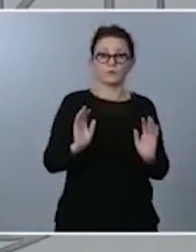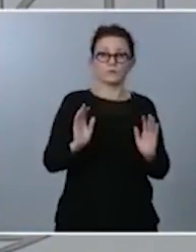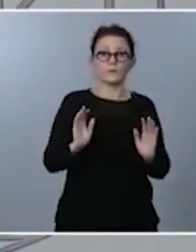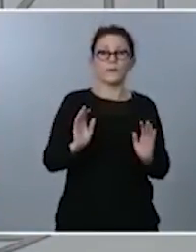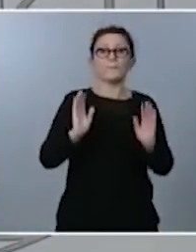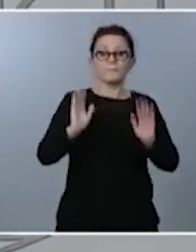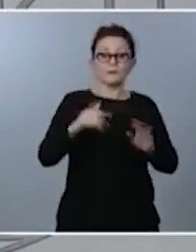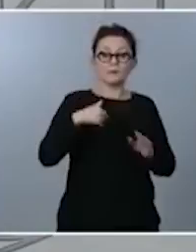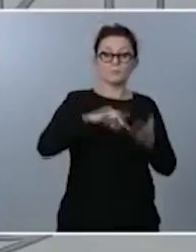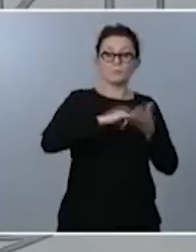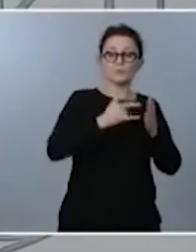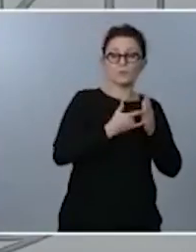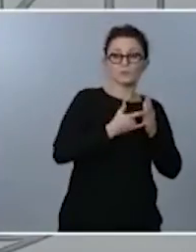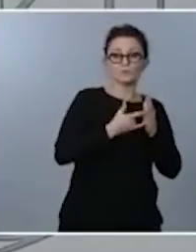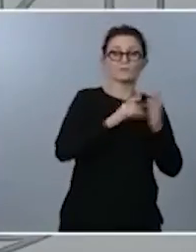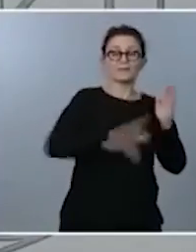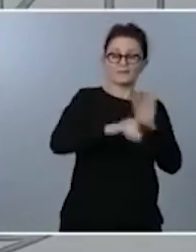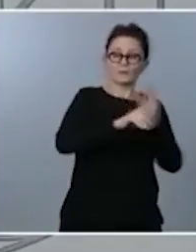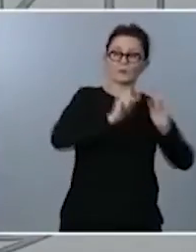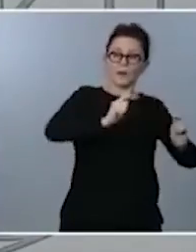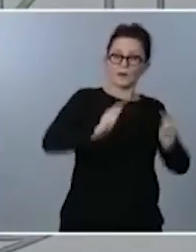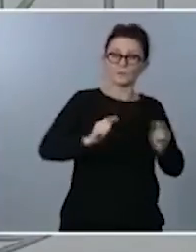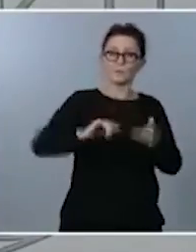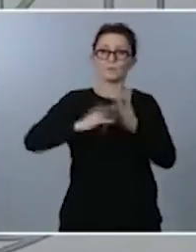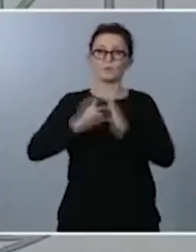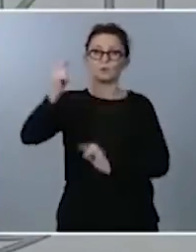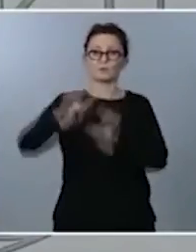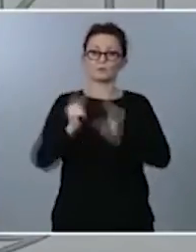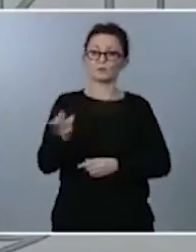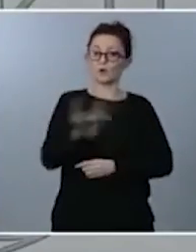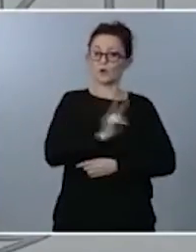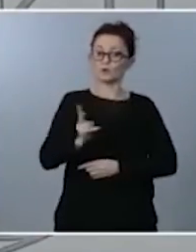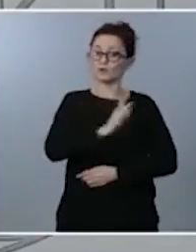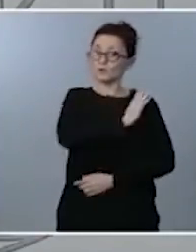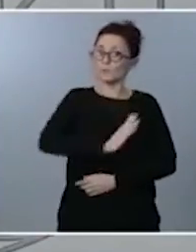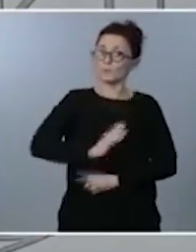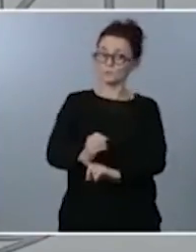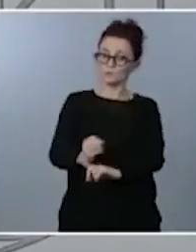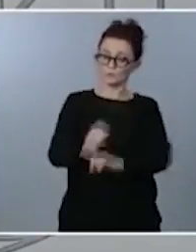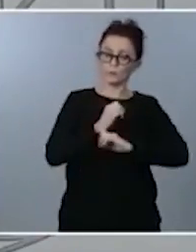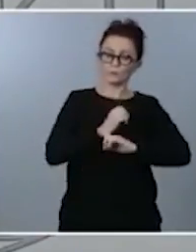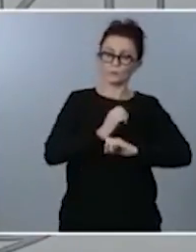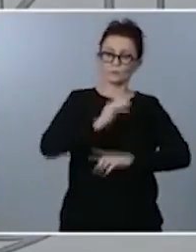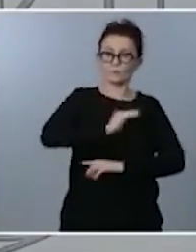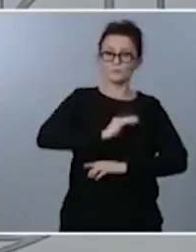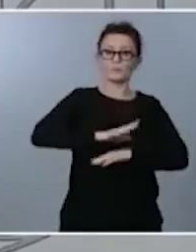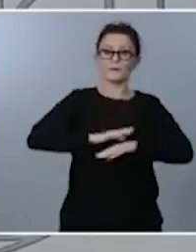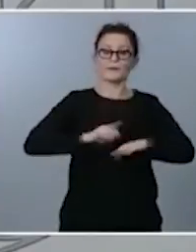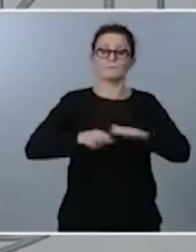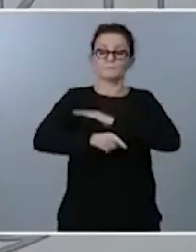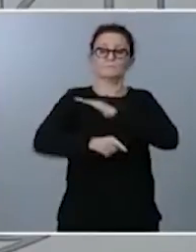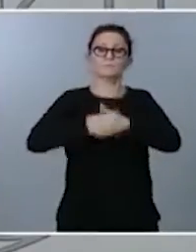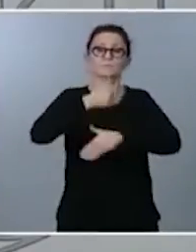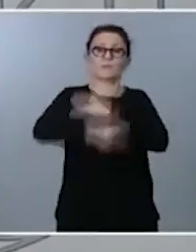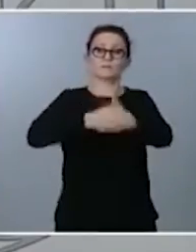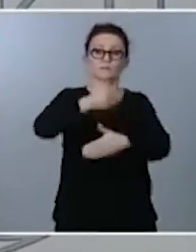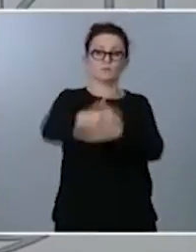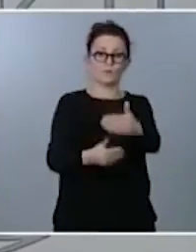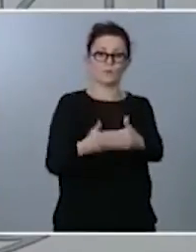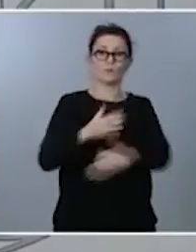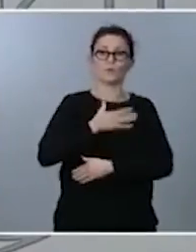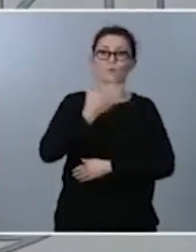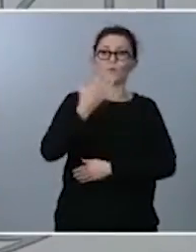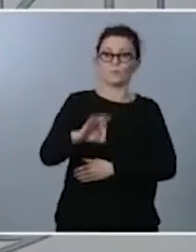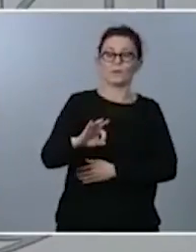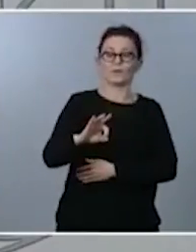proyectos de presupuesto a priori cuentan con un apoyo amplio para ser tramitado y que por tanto se puedan pueda